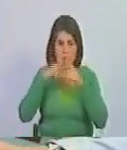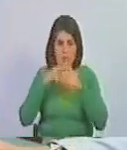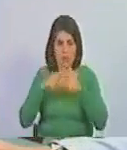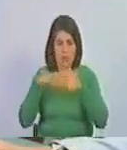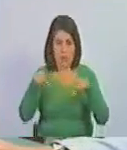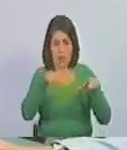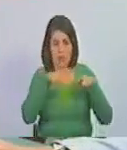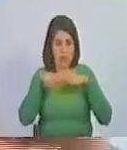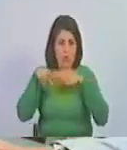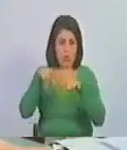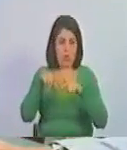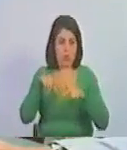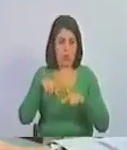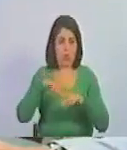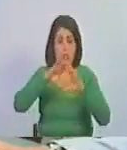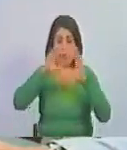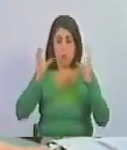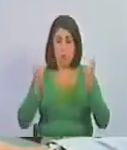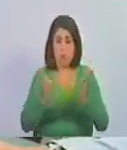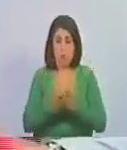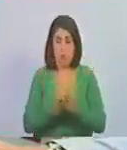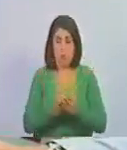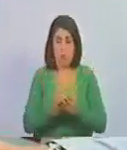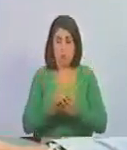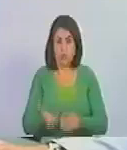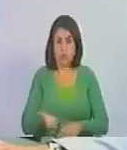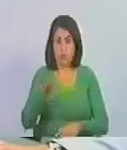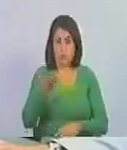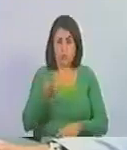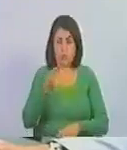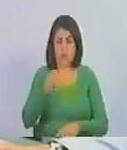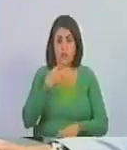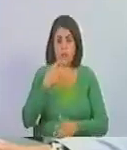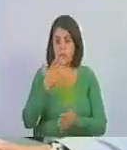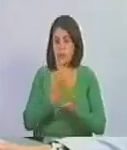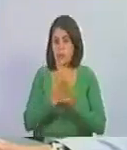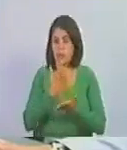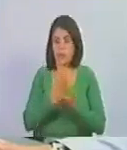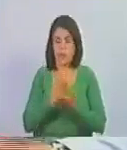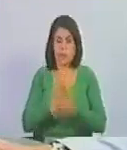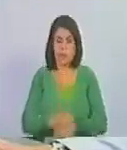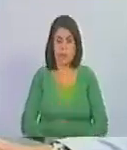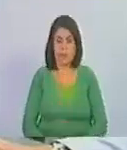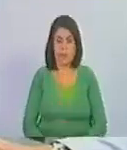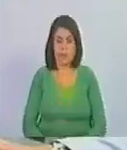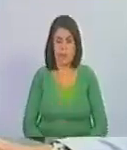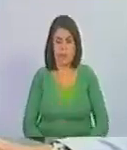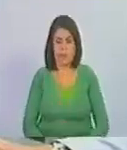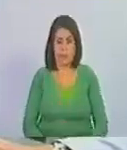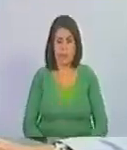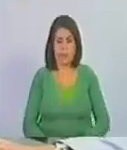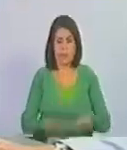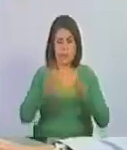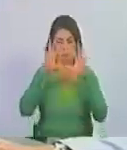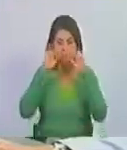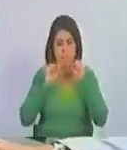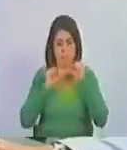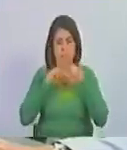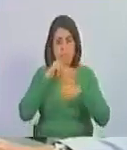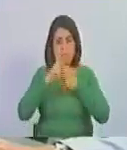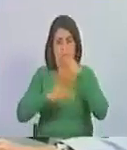región y en el mundo. Es importante siempre tener una comprensión